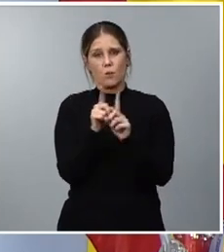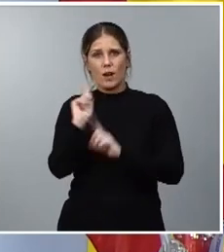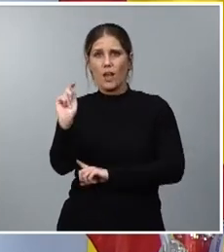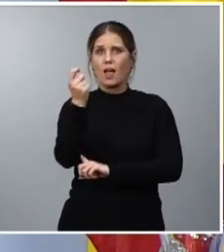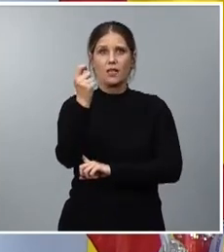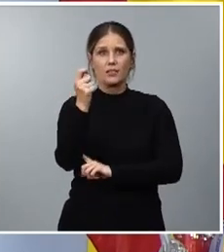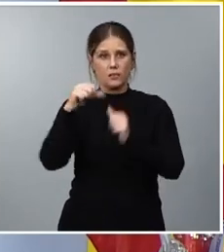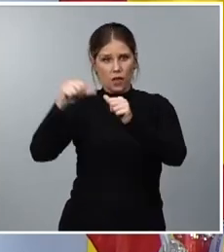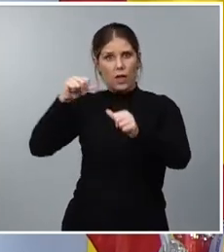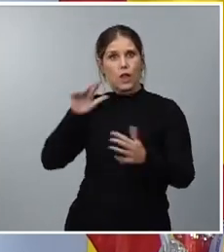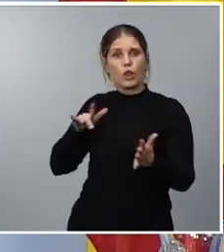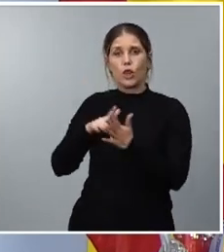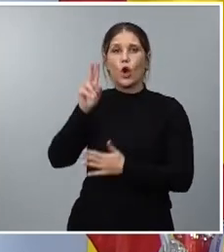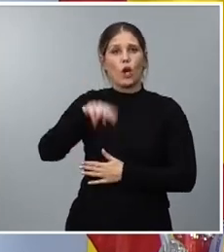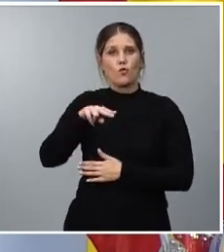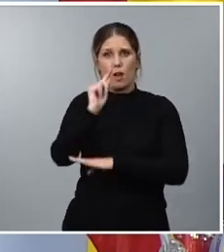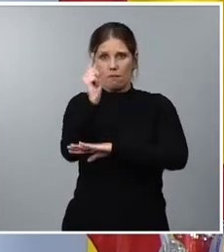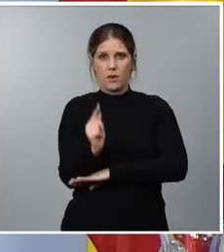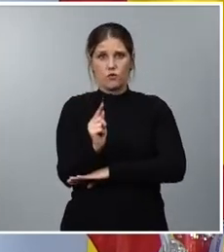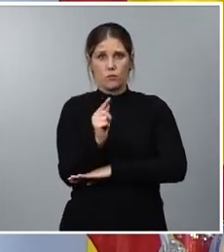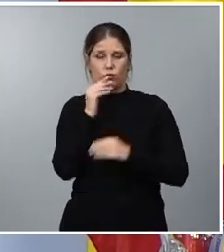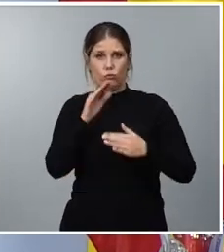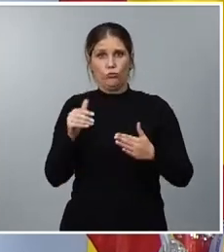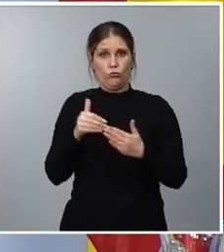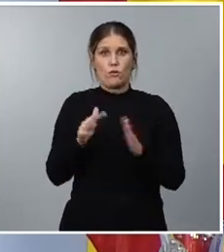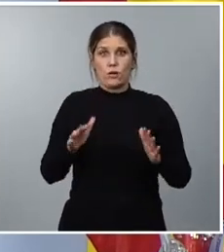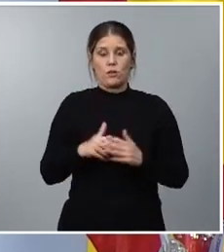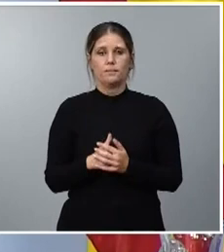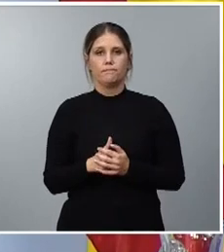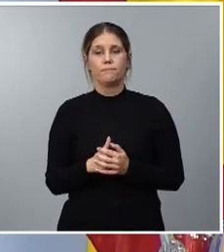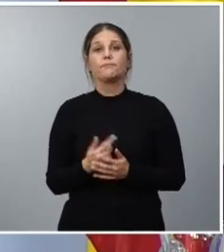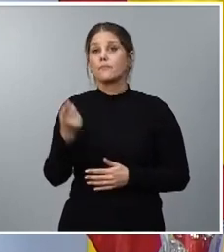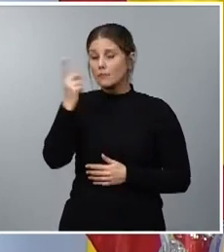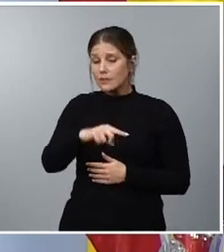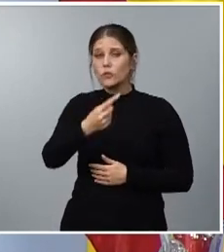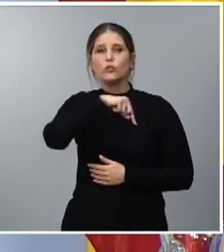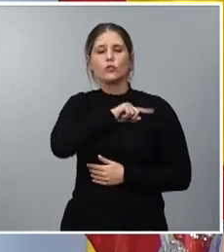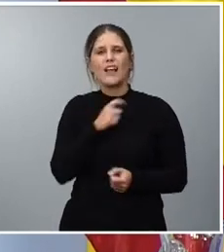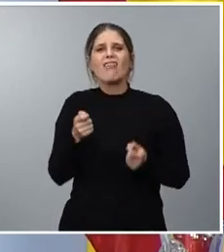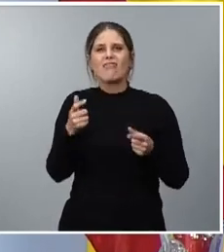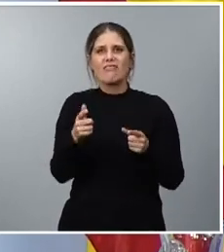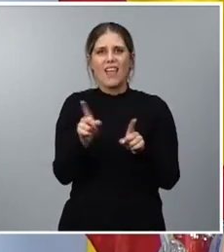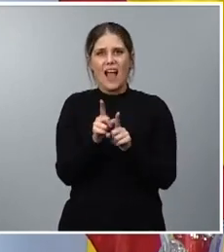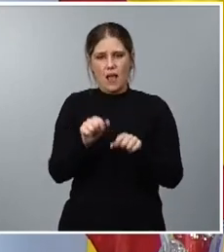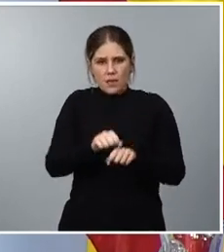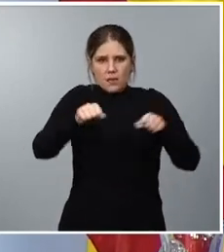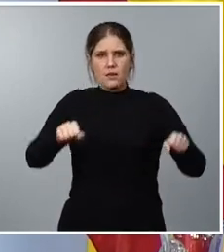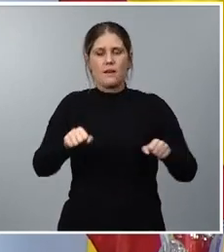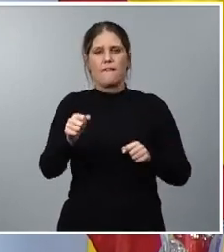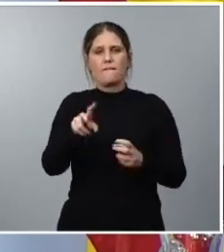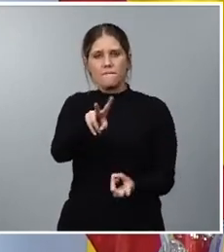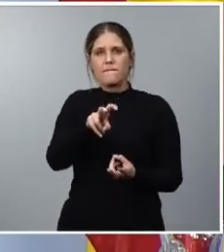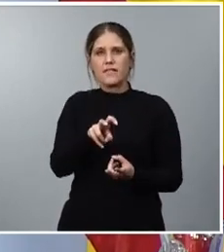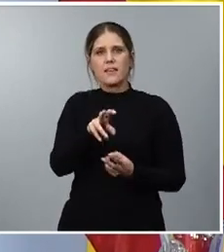precedentes en la historia presupuestaria, teniendo en cuenta que además mantenemos la senda de consolidación fiscal que